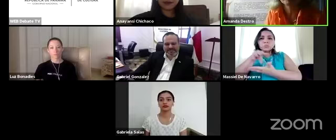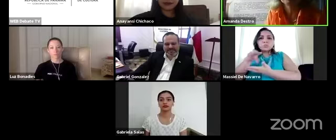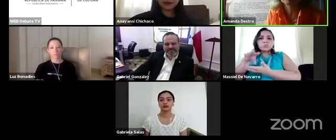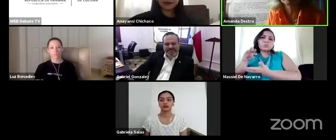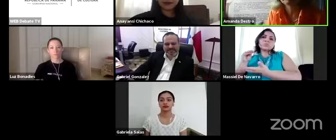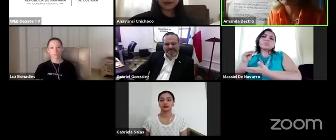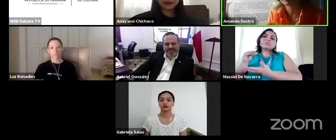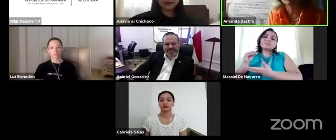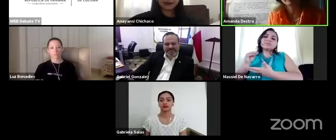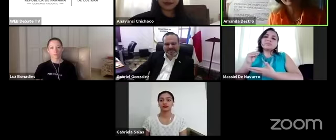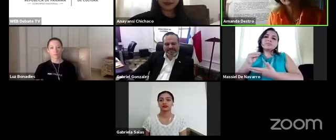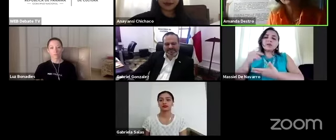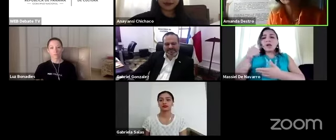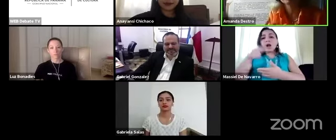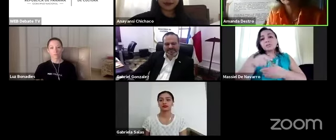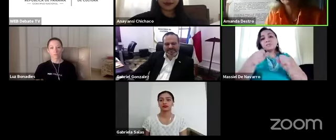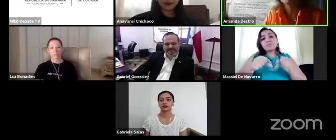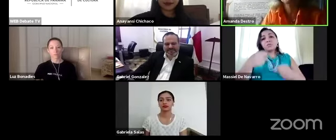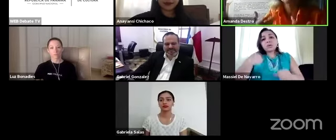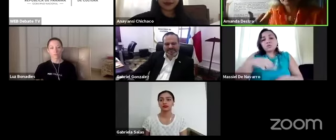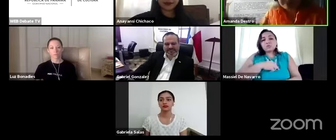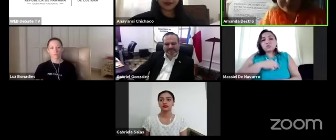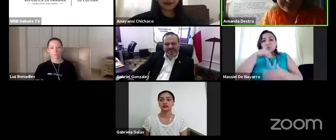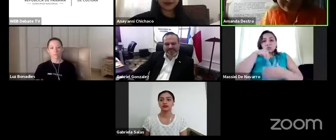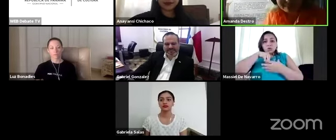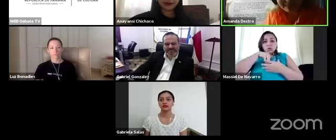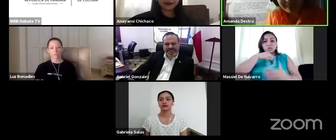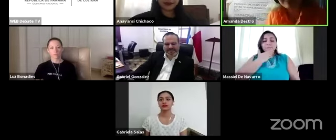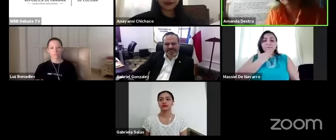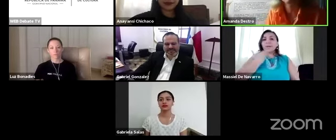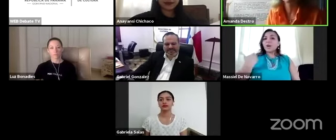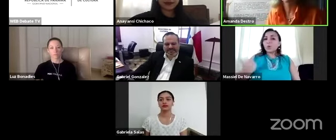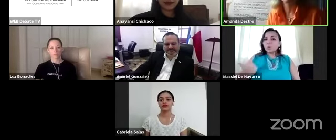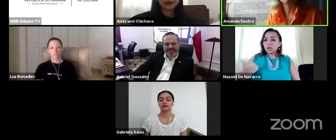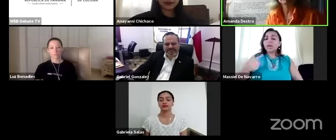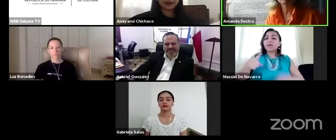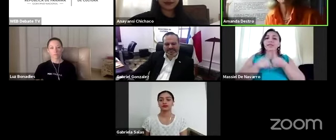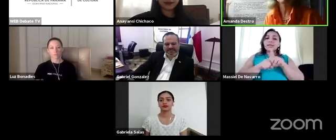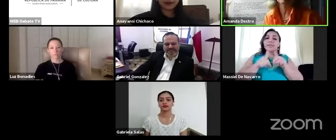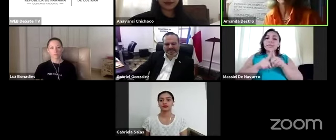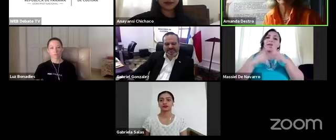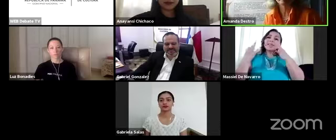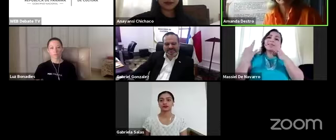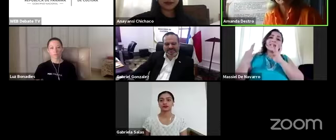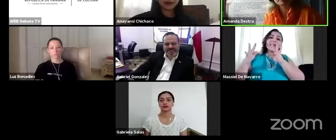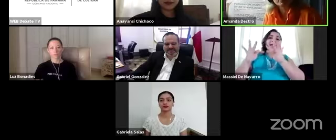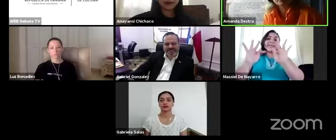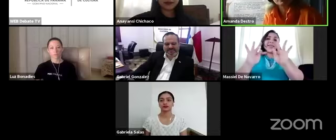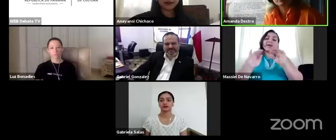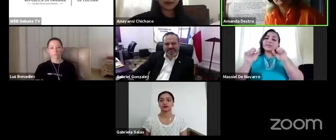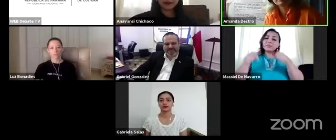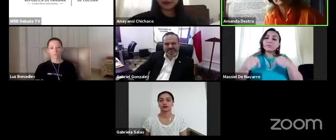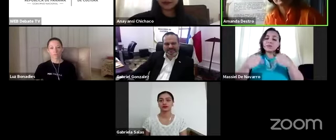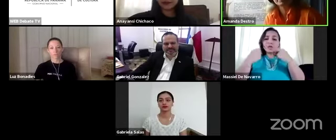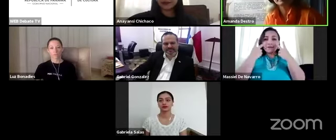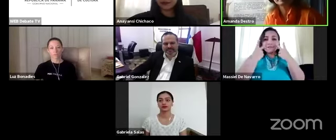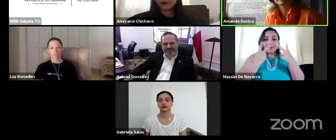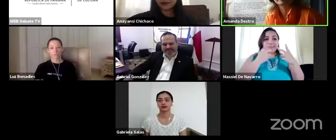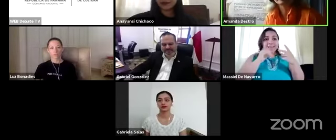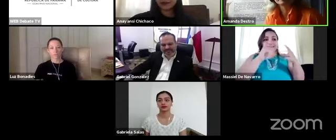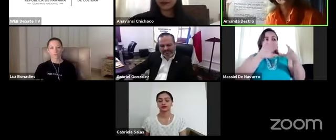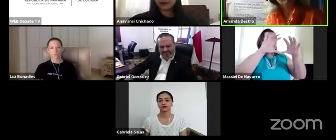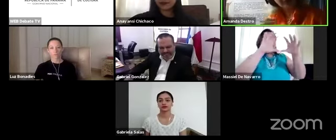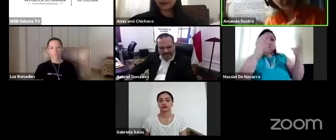para poder mejorarnos y para poder tratar de vivir este mundo post-covid de una